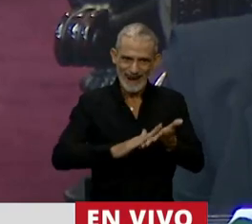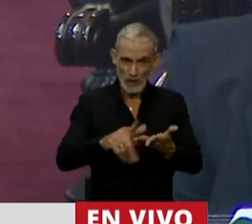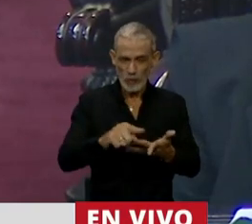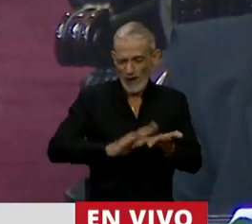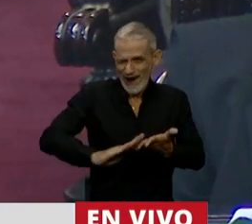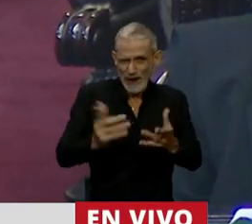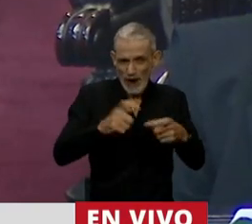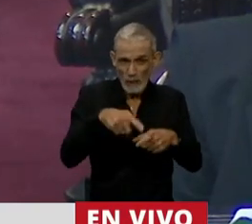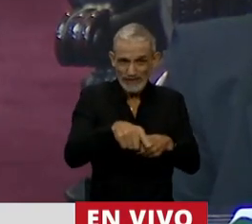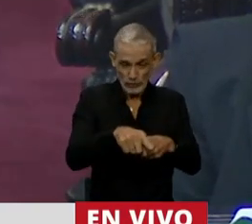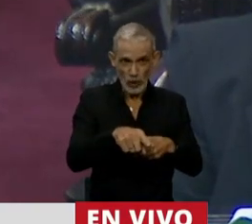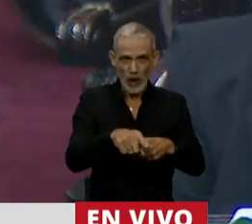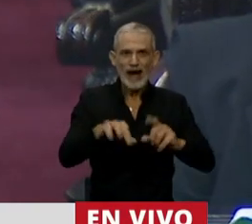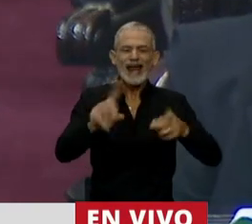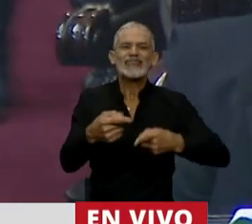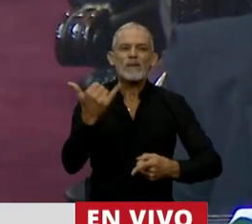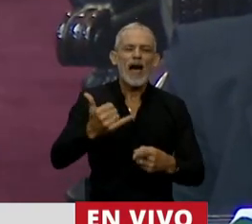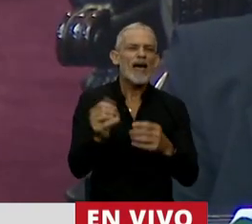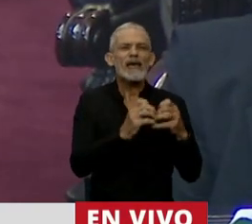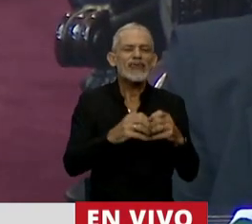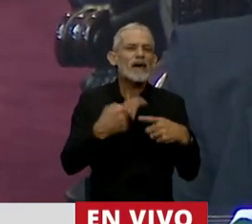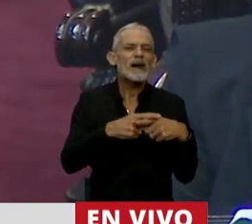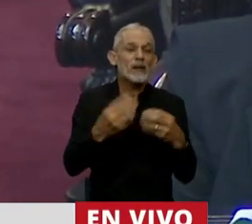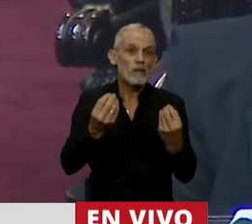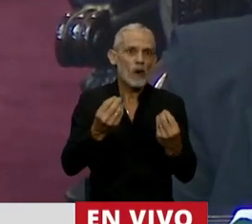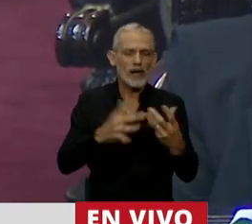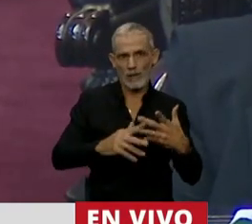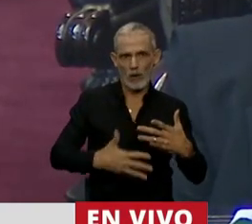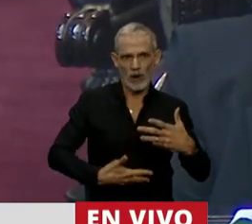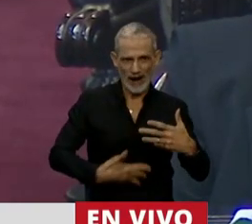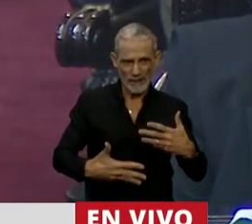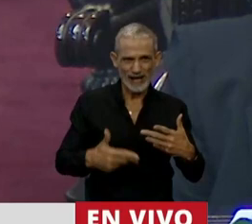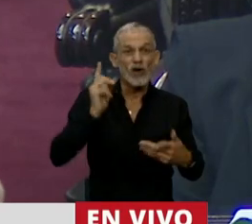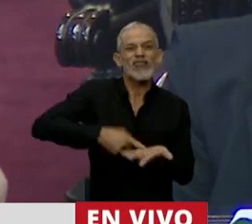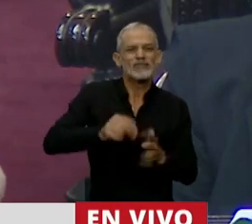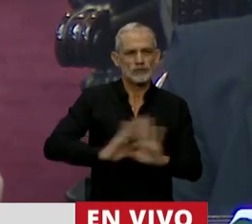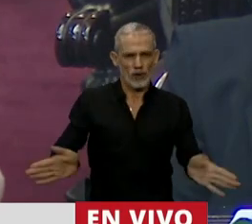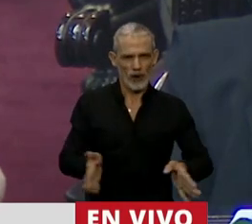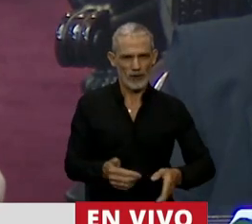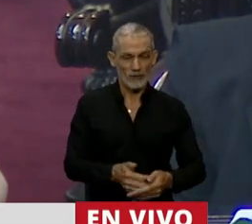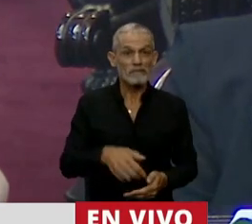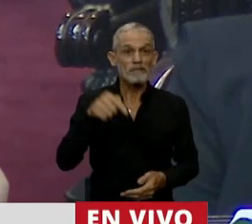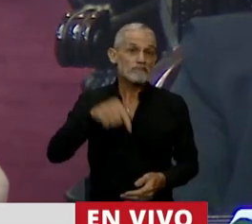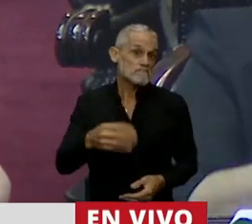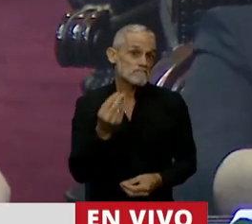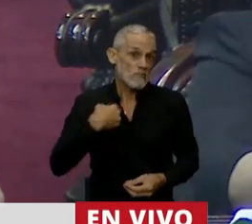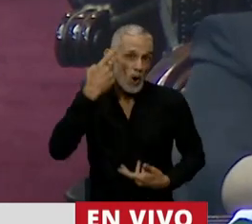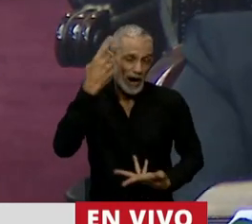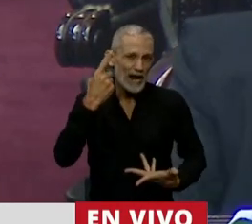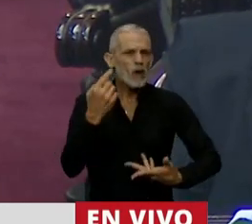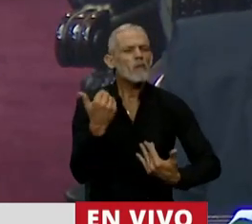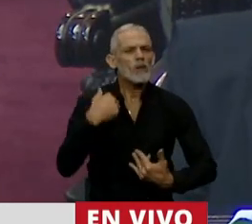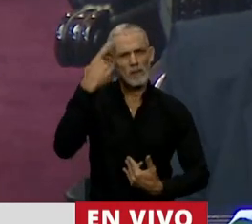estrenando y que se estrena también entre otros debates con el debate por la interrupción voluntaria del embarazo. Yo creo que podríamos